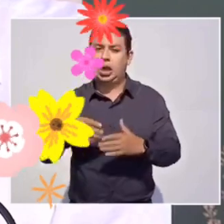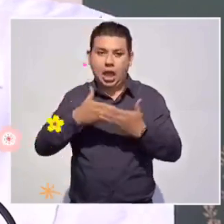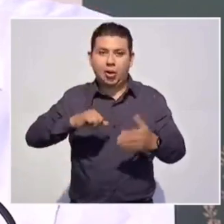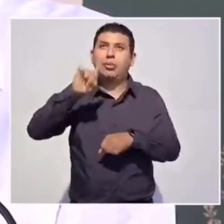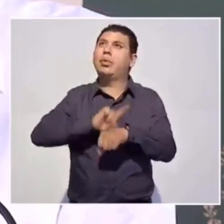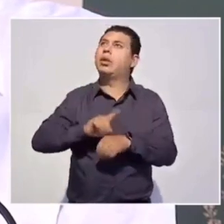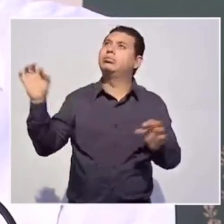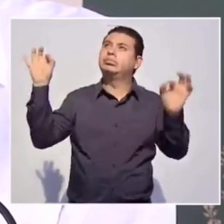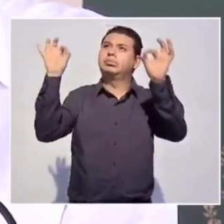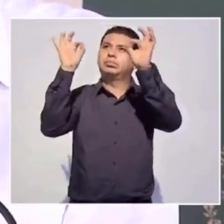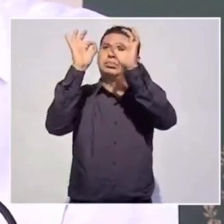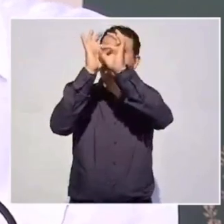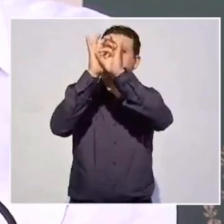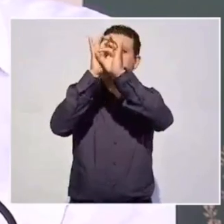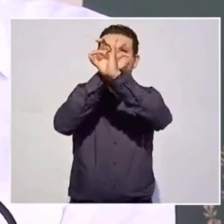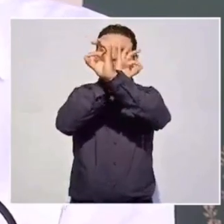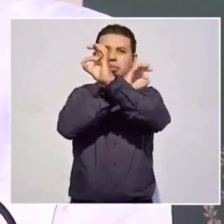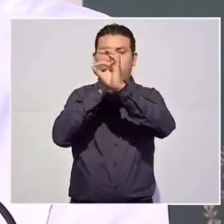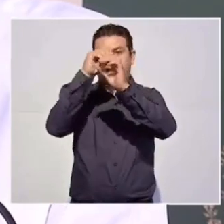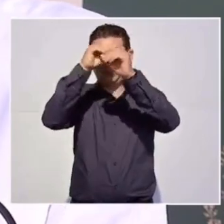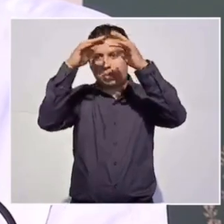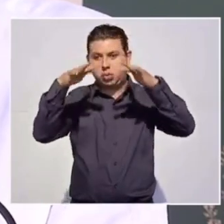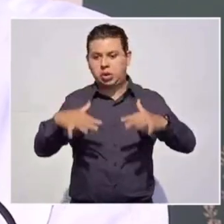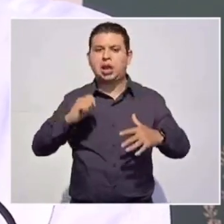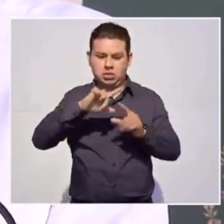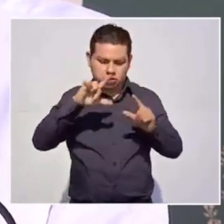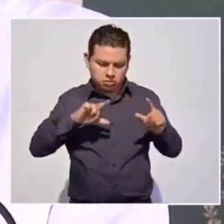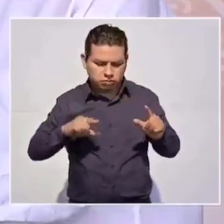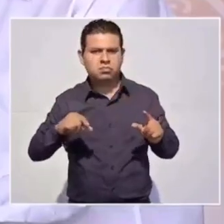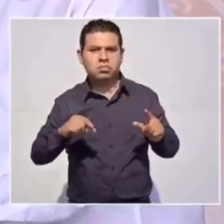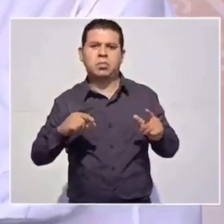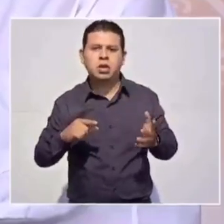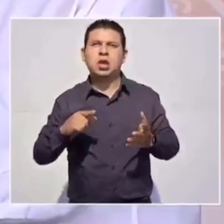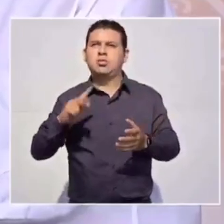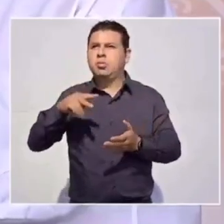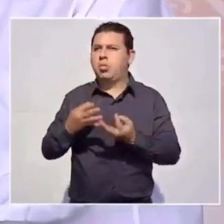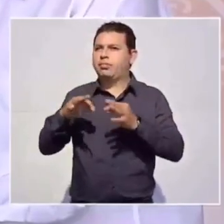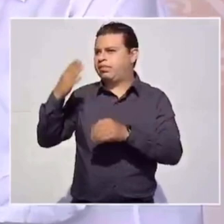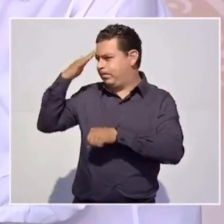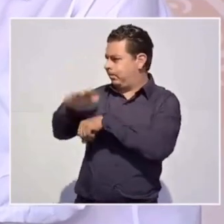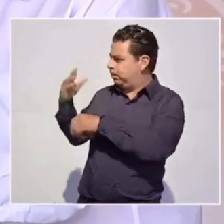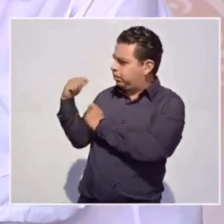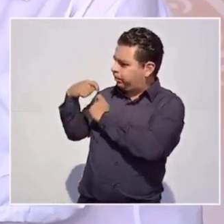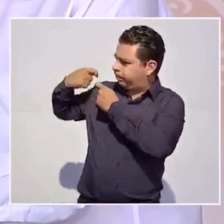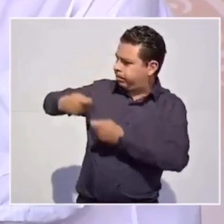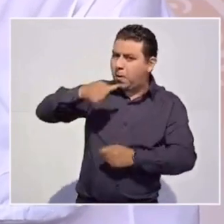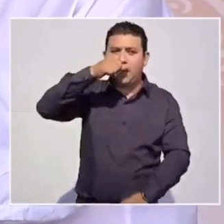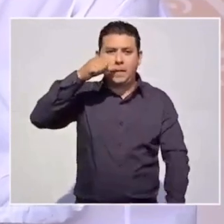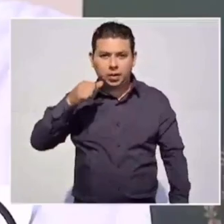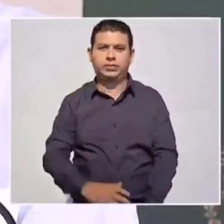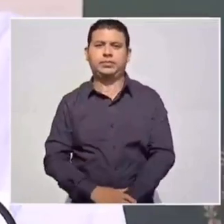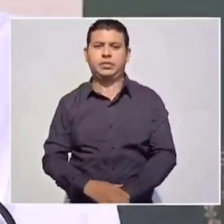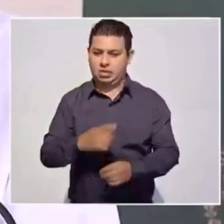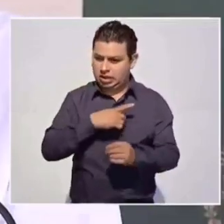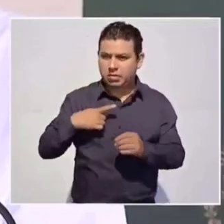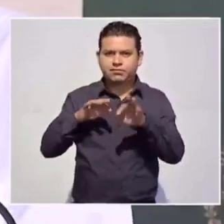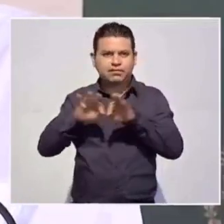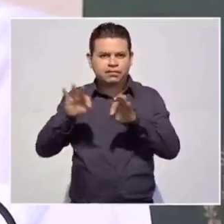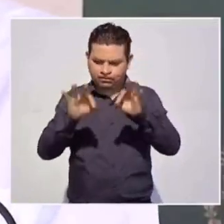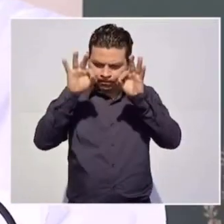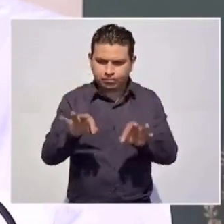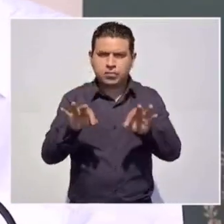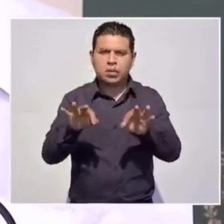y en este renacimiento nacional, honramos pues la memoria del presidente Juárez con acciones concretas